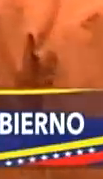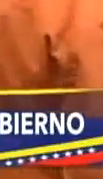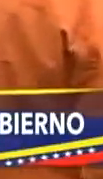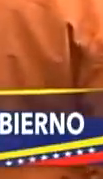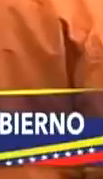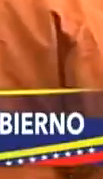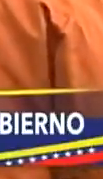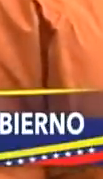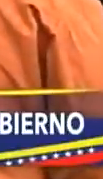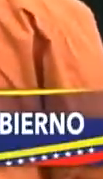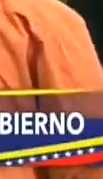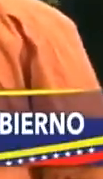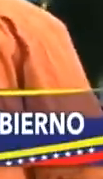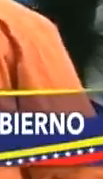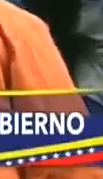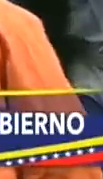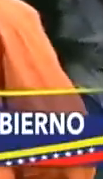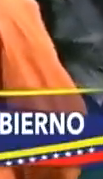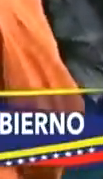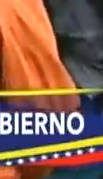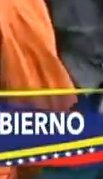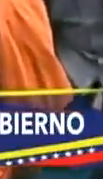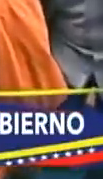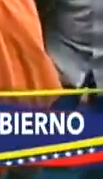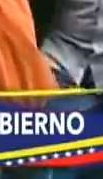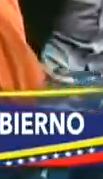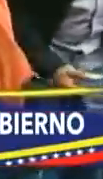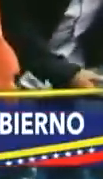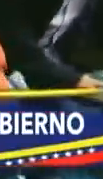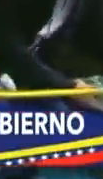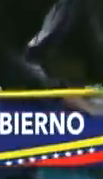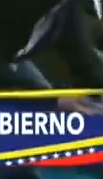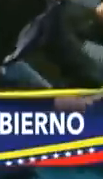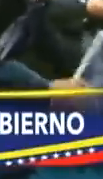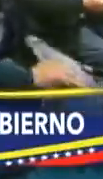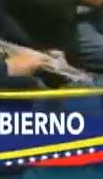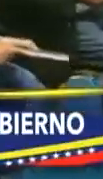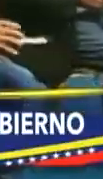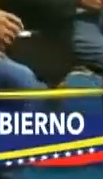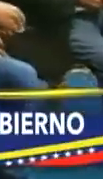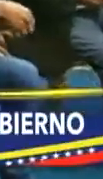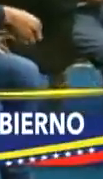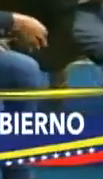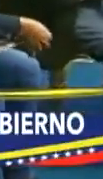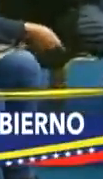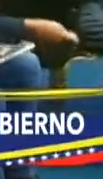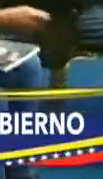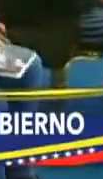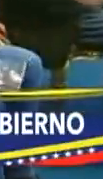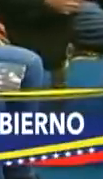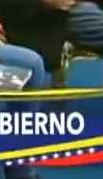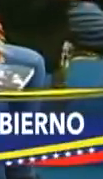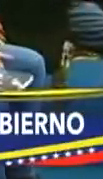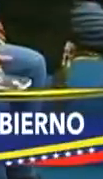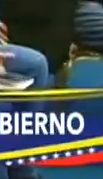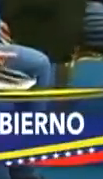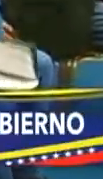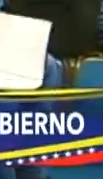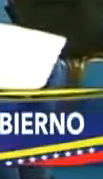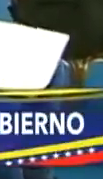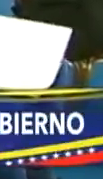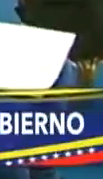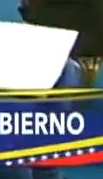para ejecutar proyectos agroalimentarios de orden también de servicios públicos y una agenda de trabajo desde el gobierno local